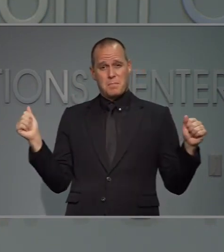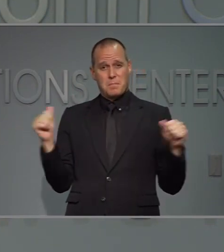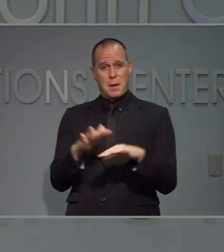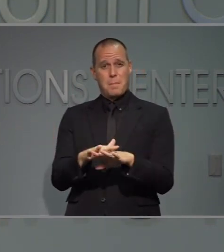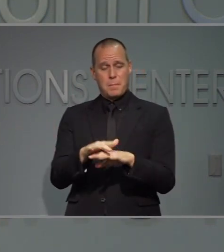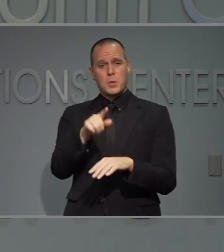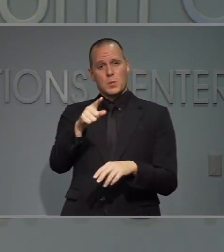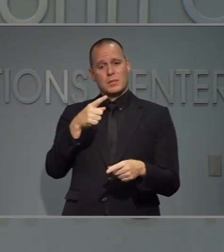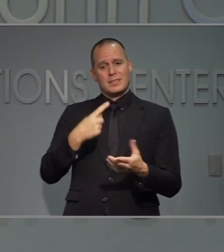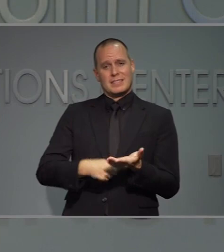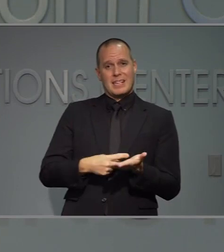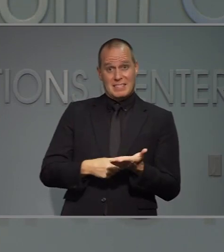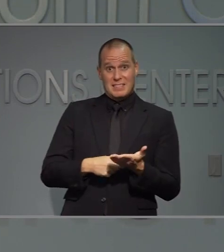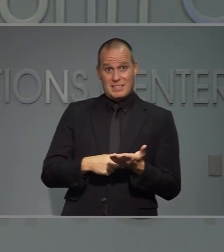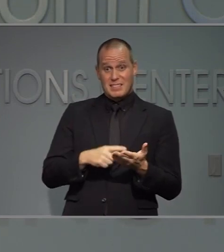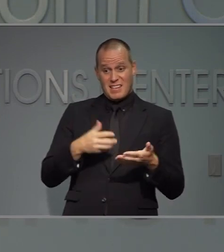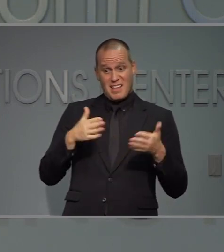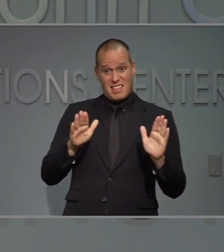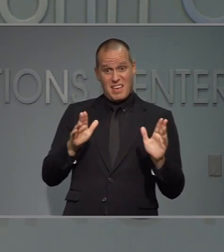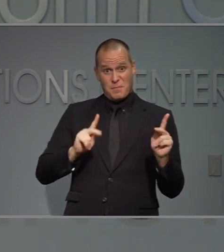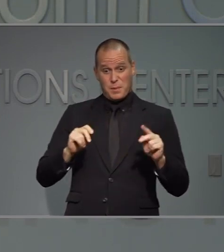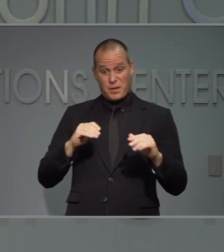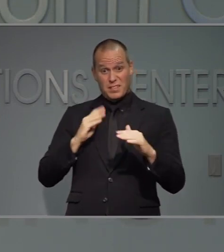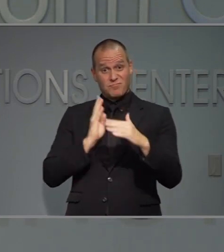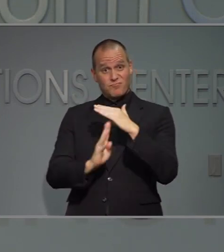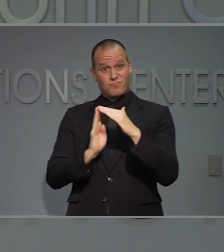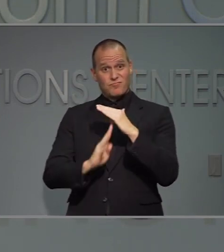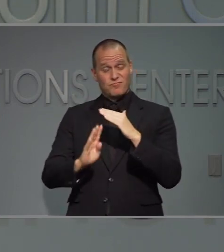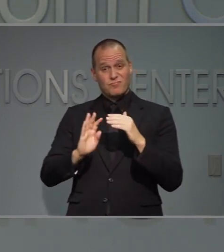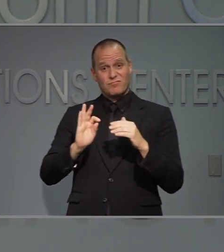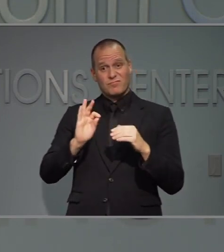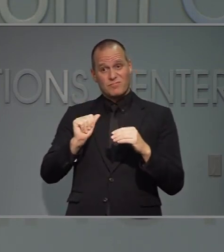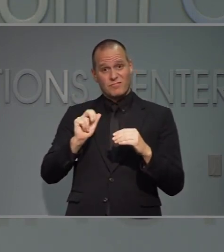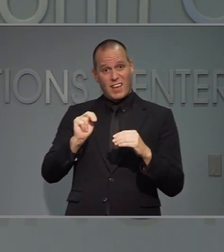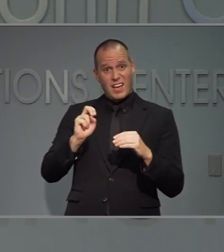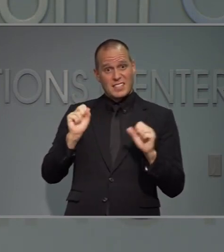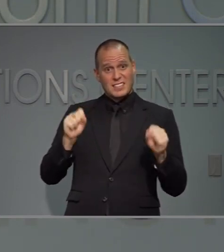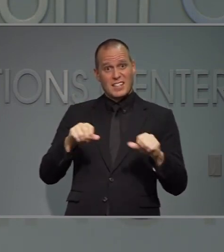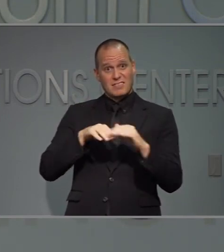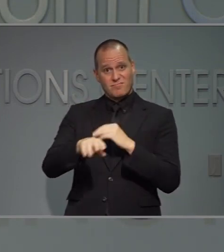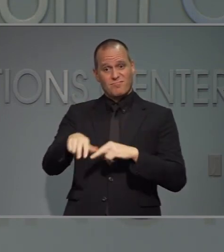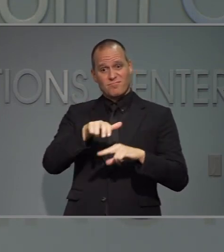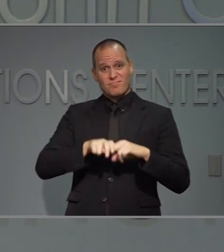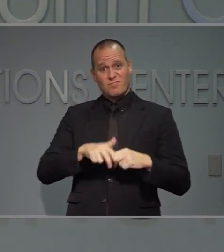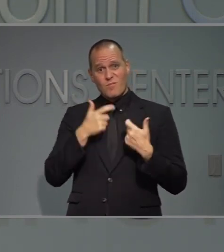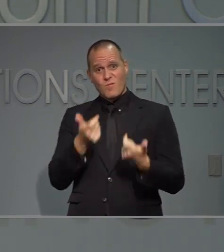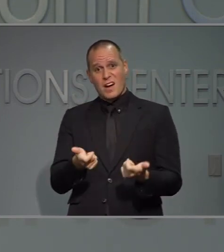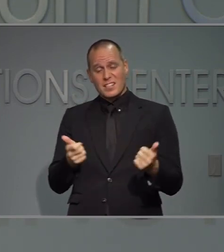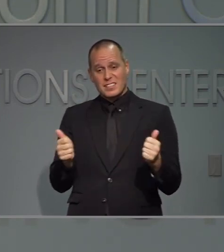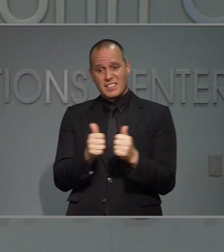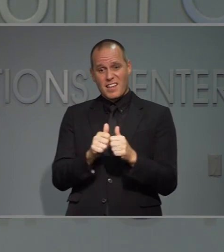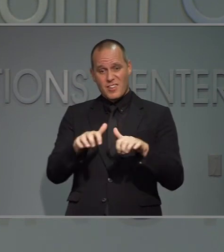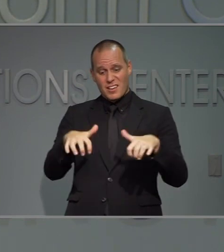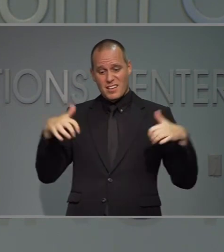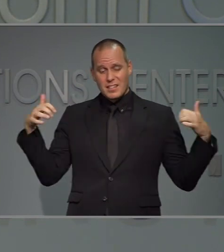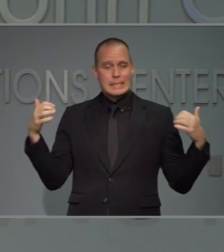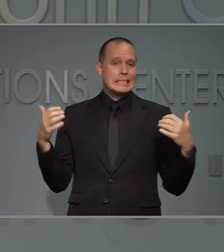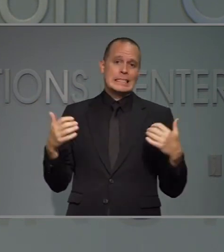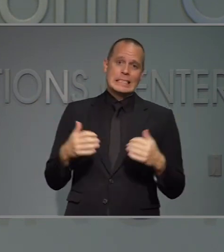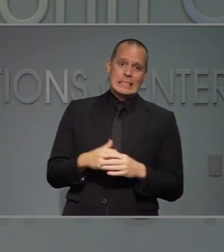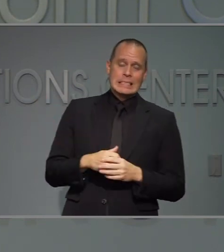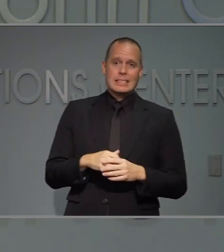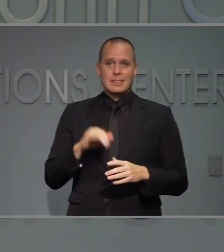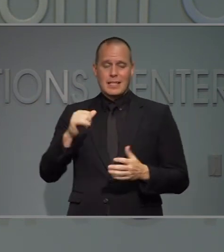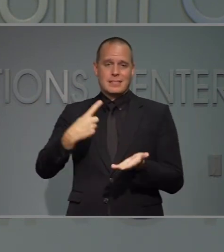conversaciones con respecto de si tienes entusiastas admiradores. Creo que es bueno tener estas conversaciones